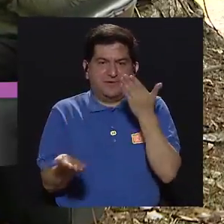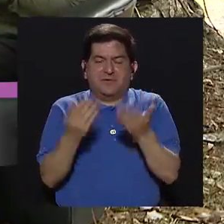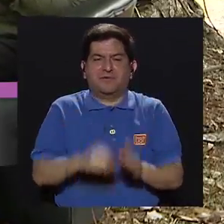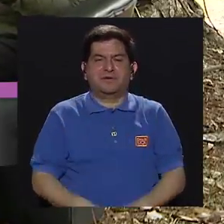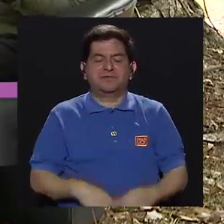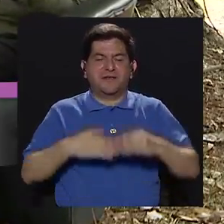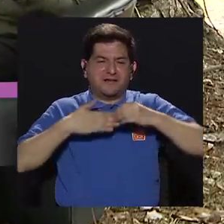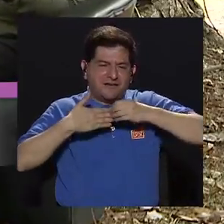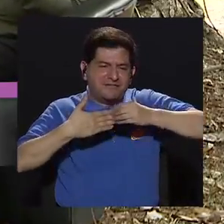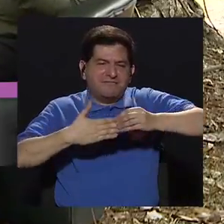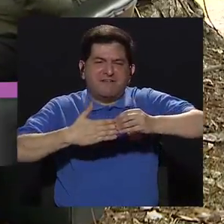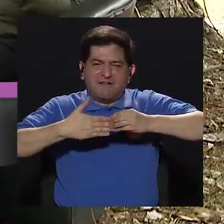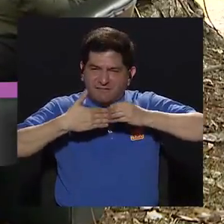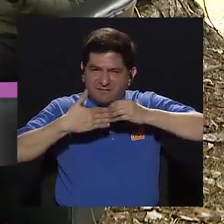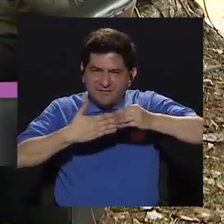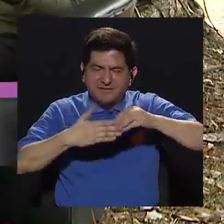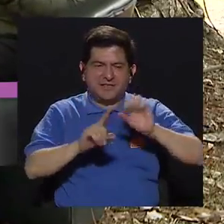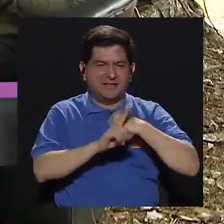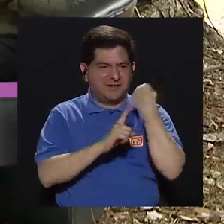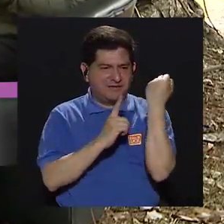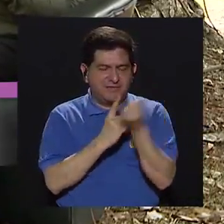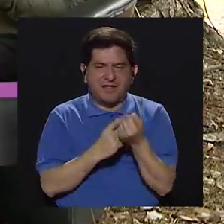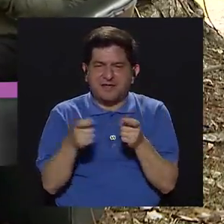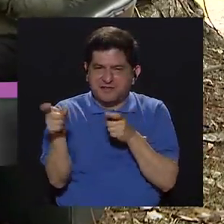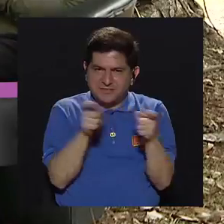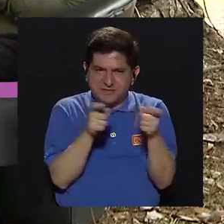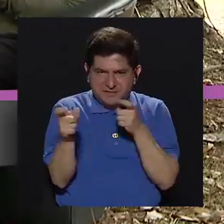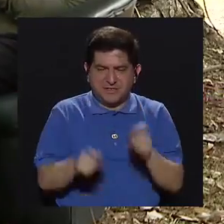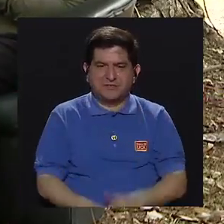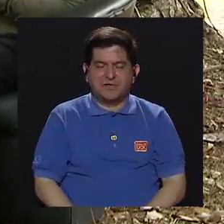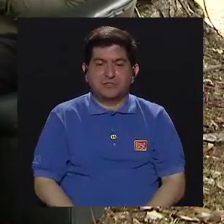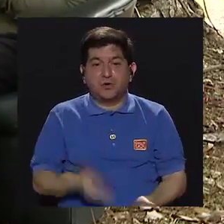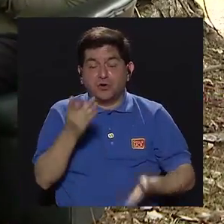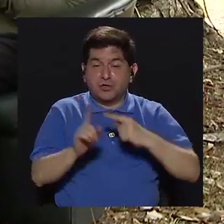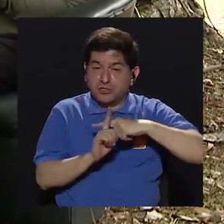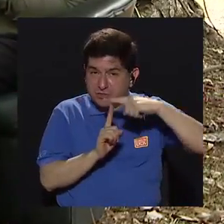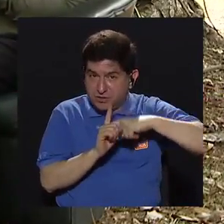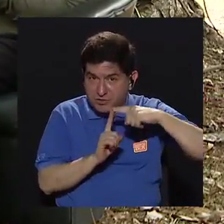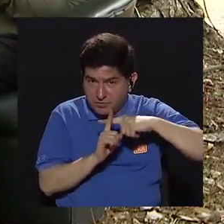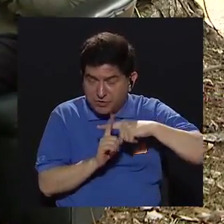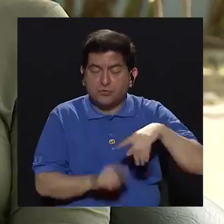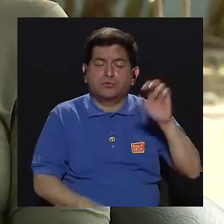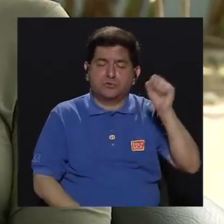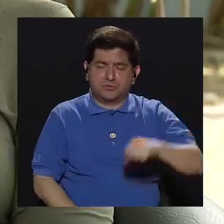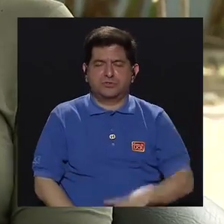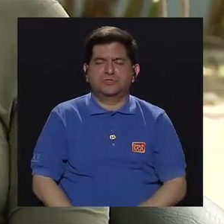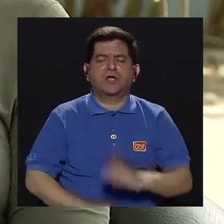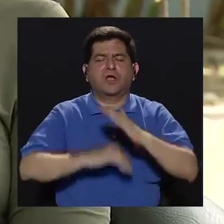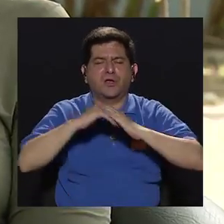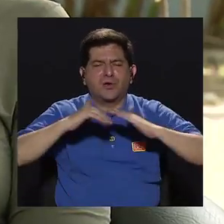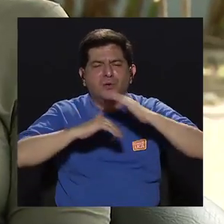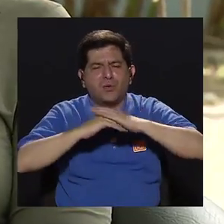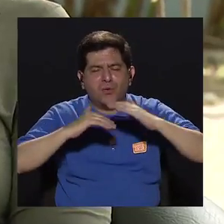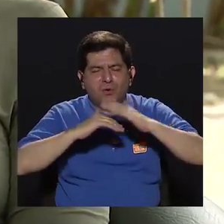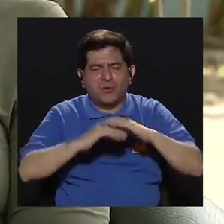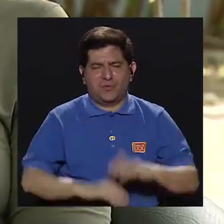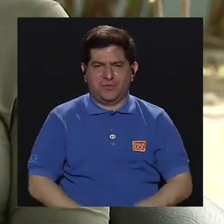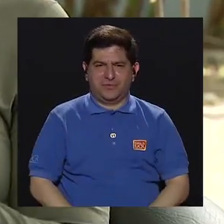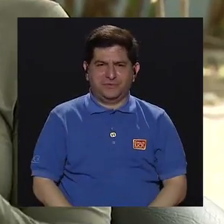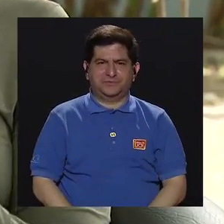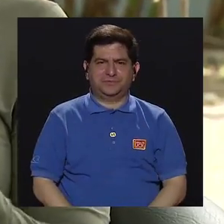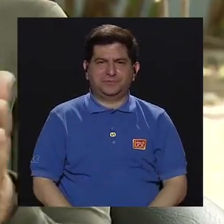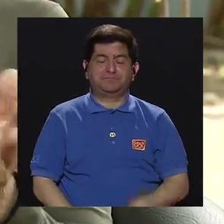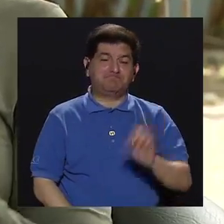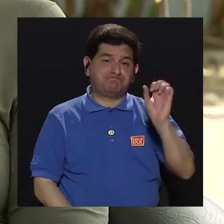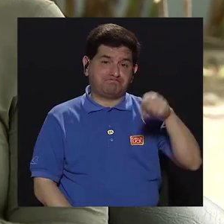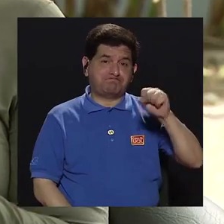más flexibilidad en las situaciones que se manejan en el día a día, también más comodidad, más frescura.